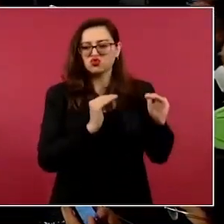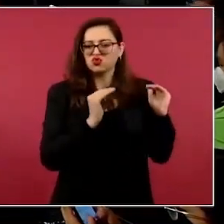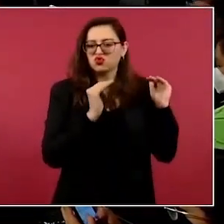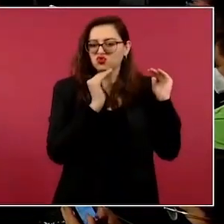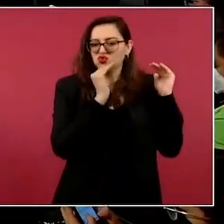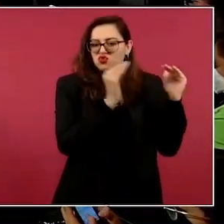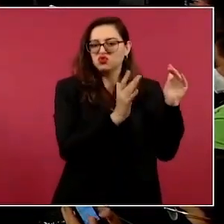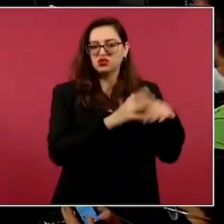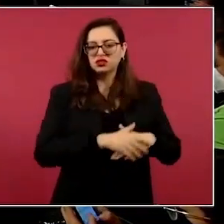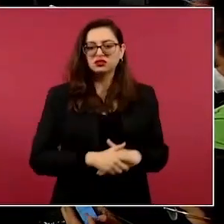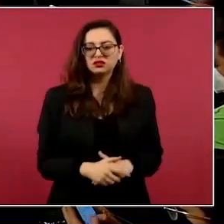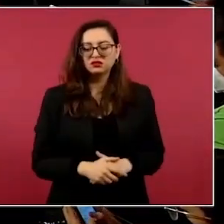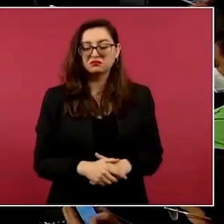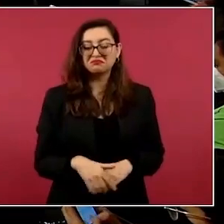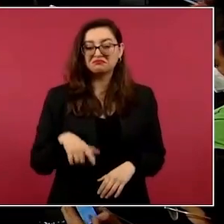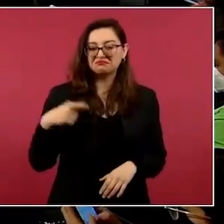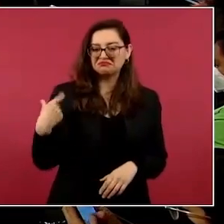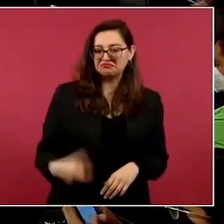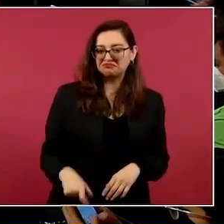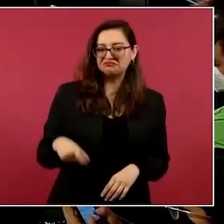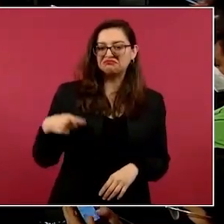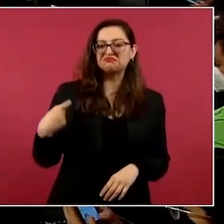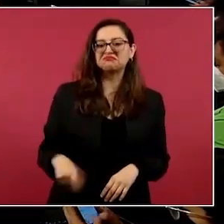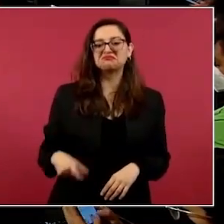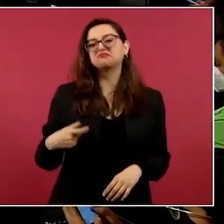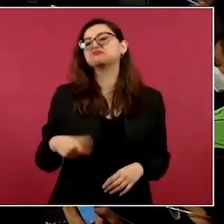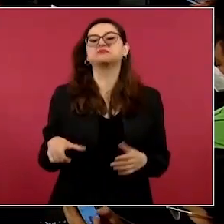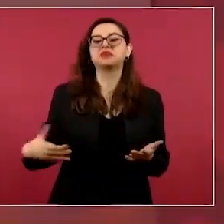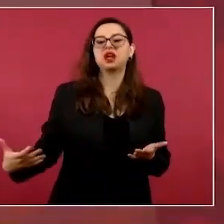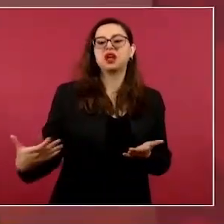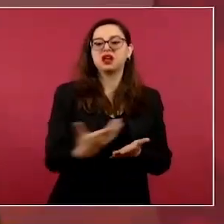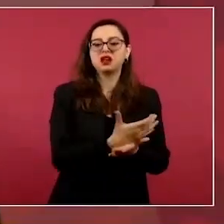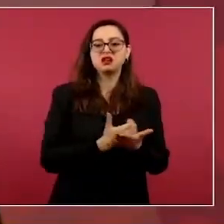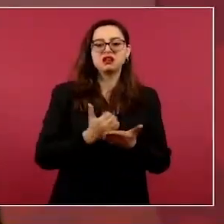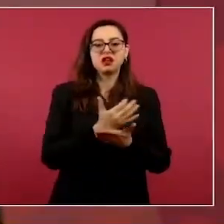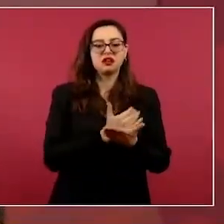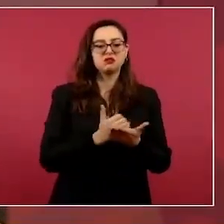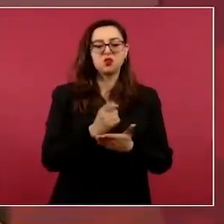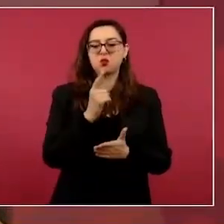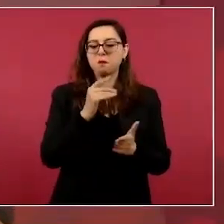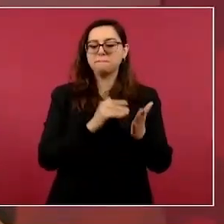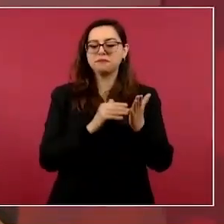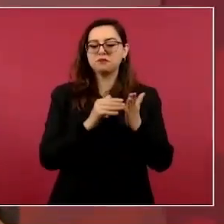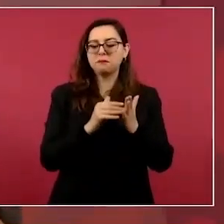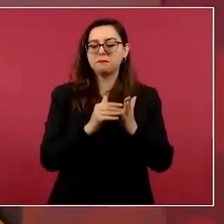hasta un millón de pesos mensuales